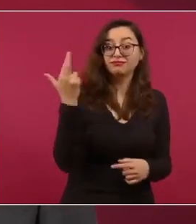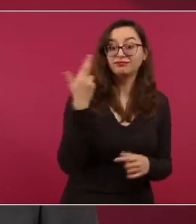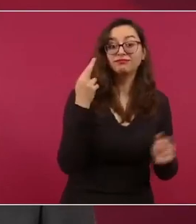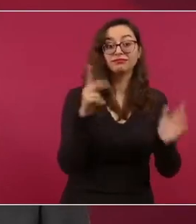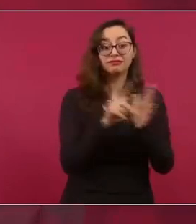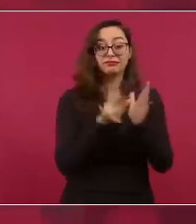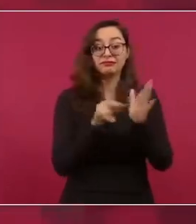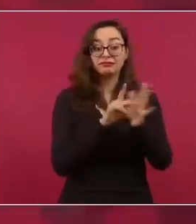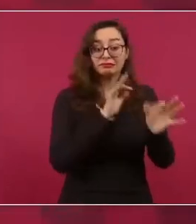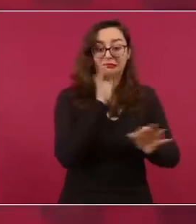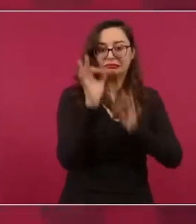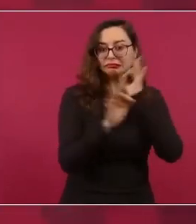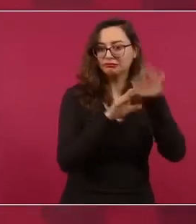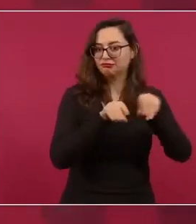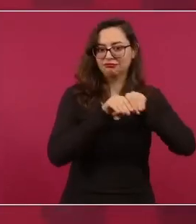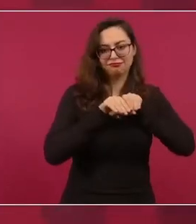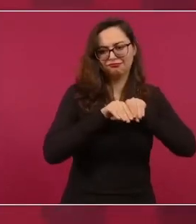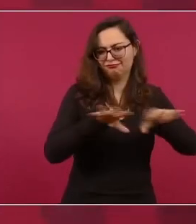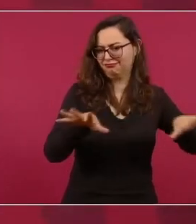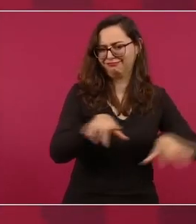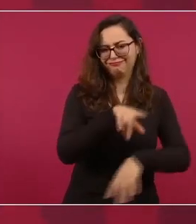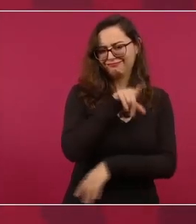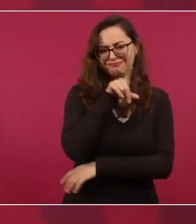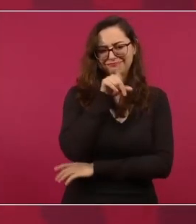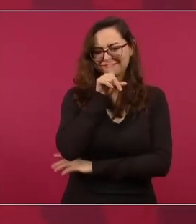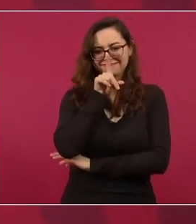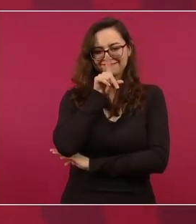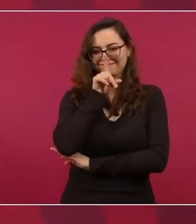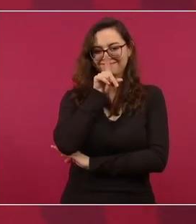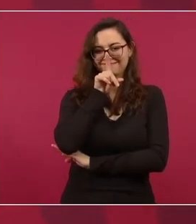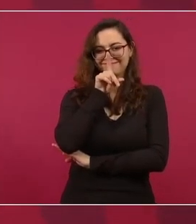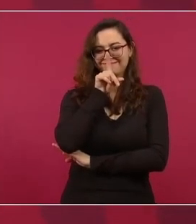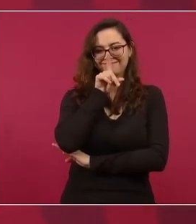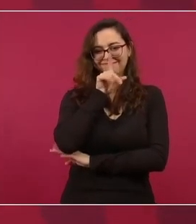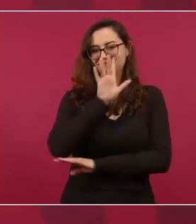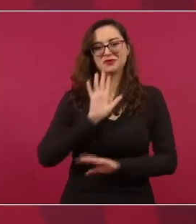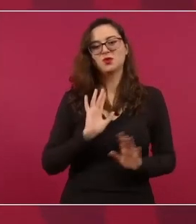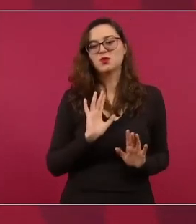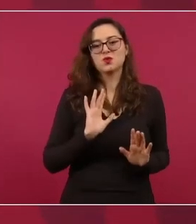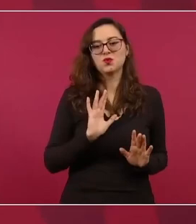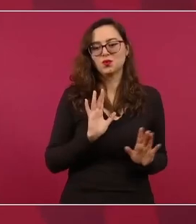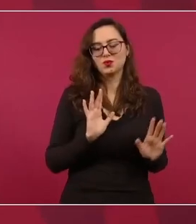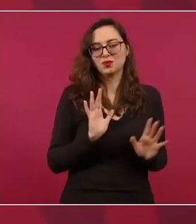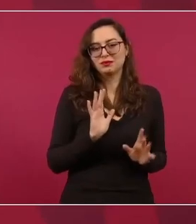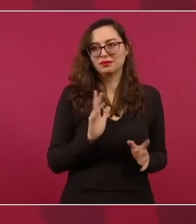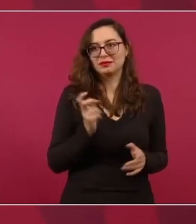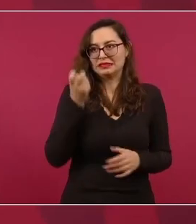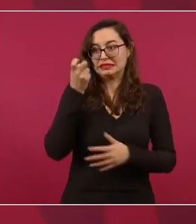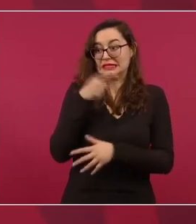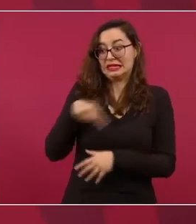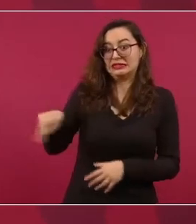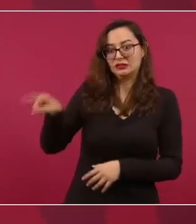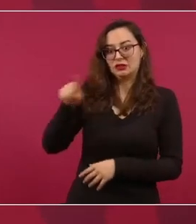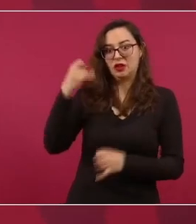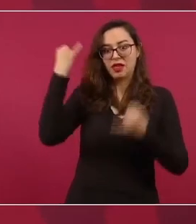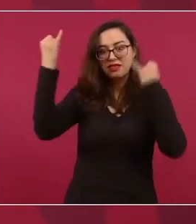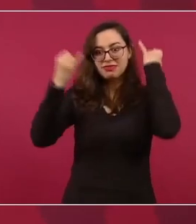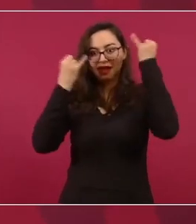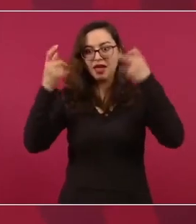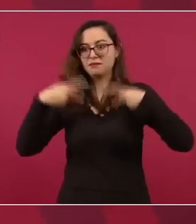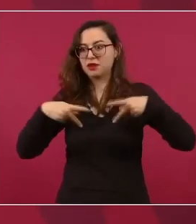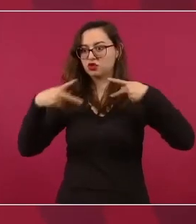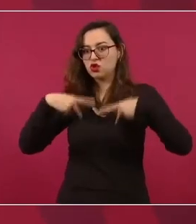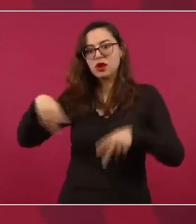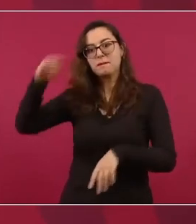informar sólo lo que conviene